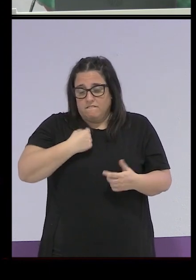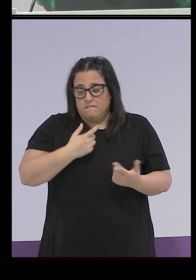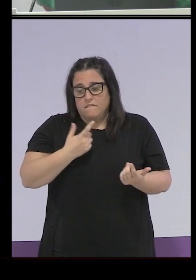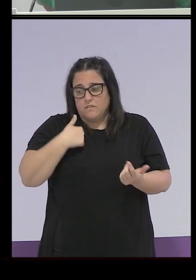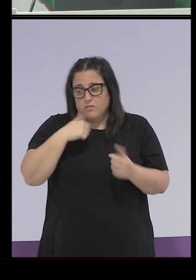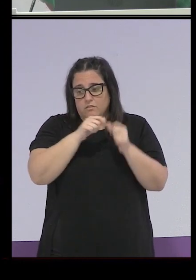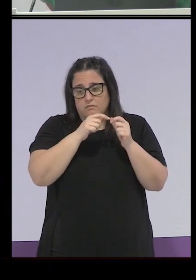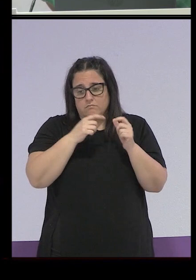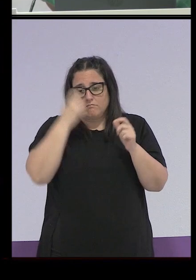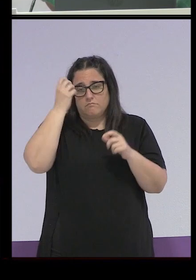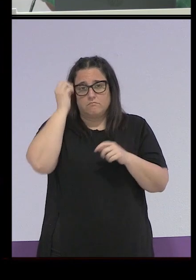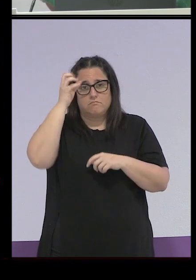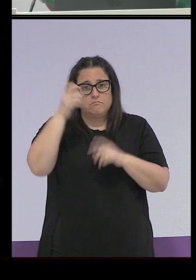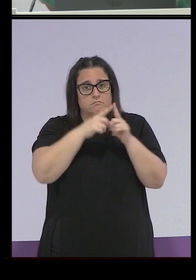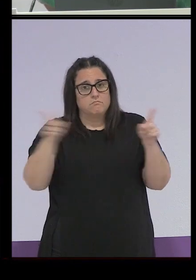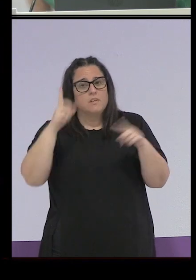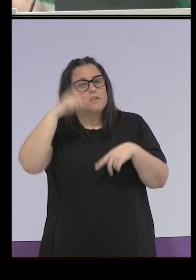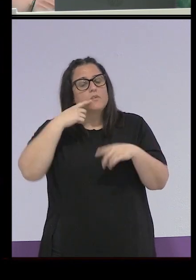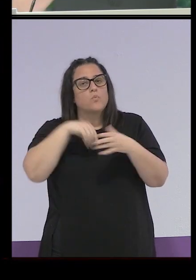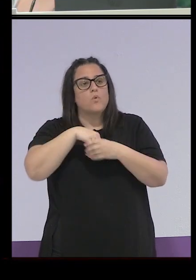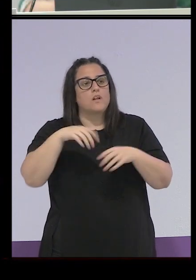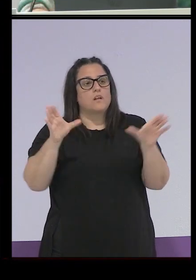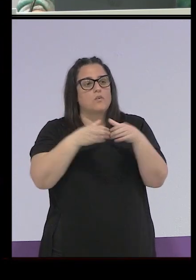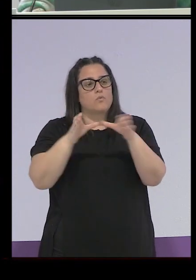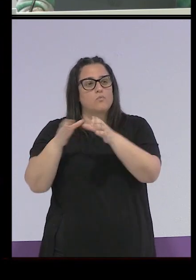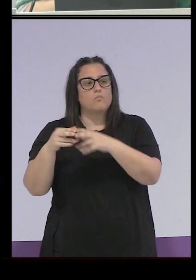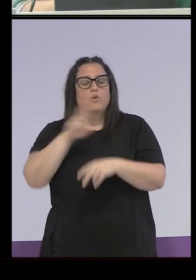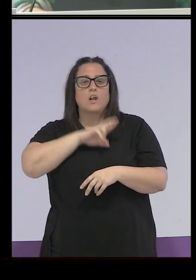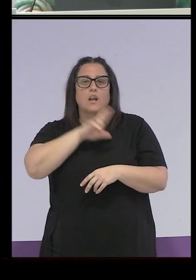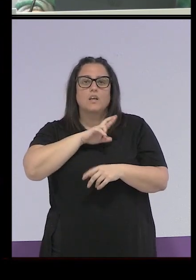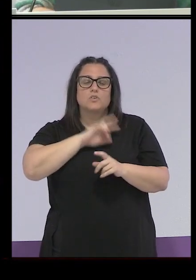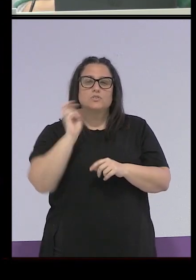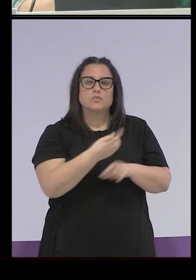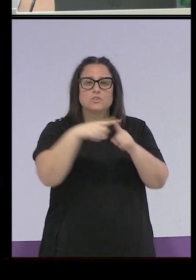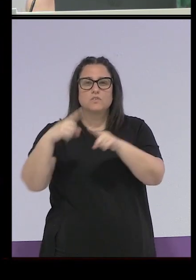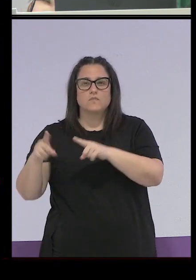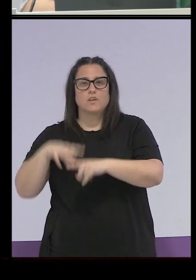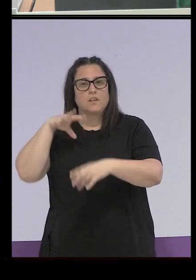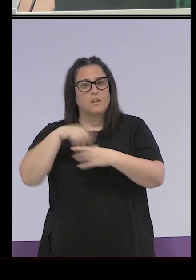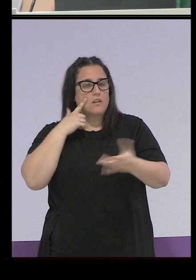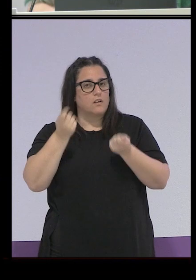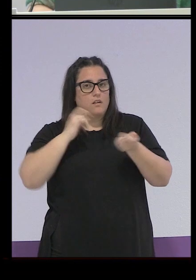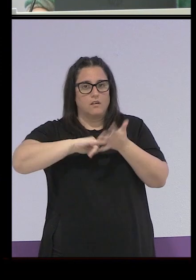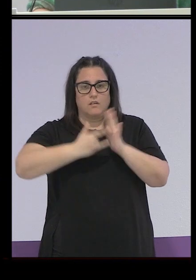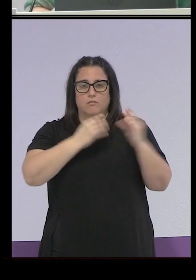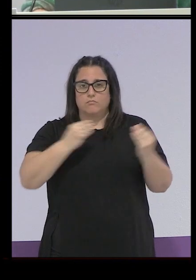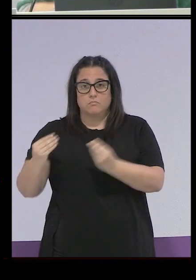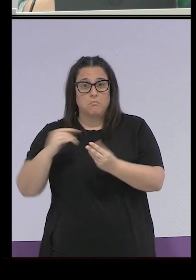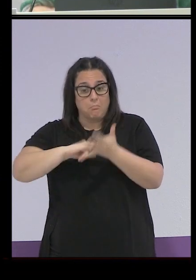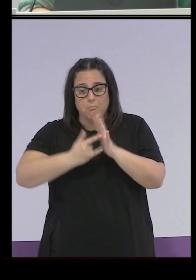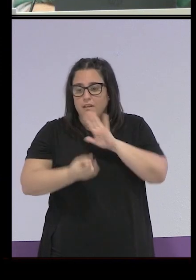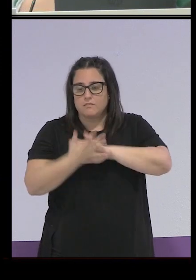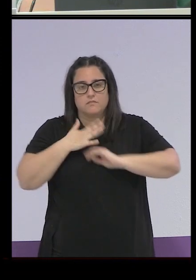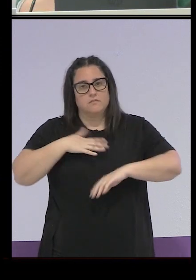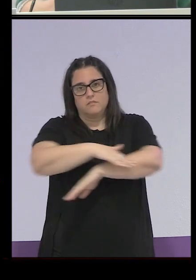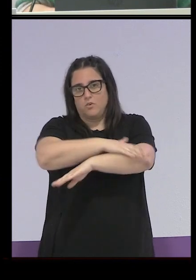intervención, en señalar a las diferentes órdenes religiosas que ejecutaron todo este plan, pero todo este plan es un plan institucional. Fue